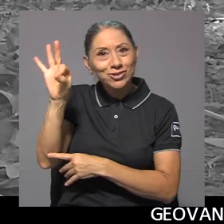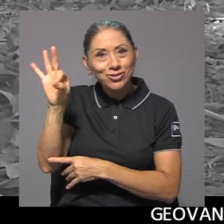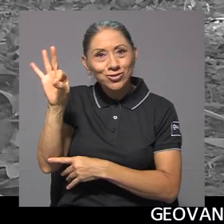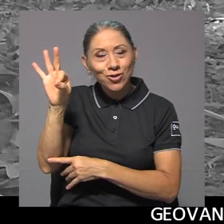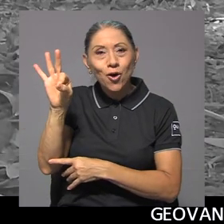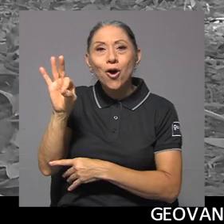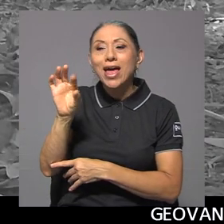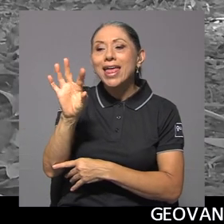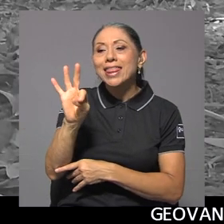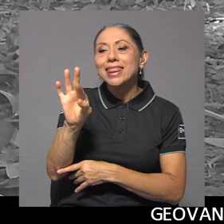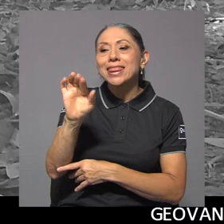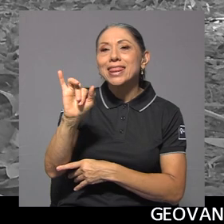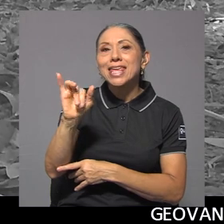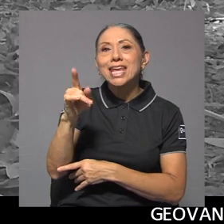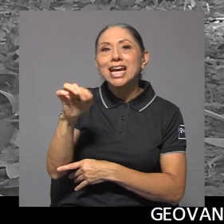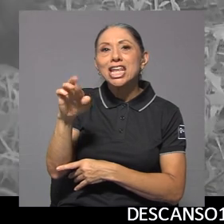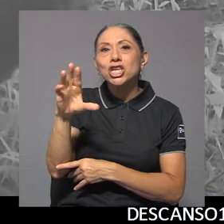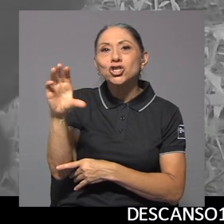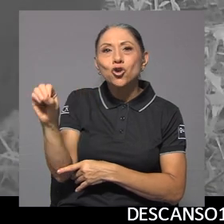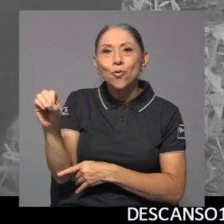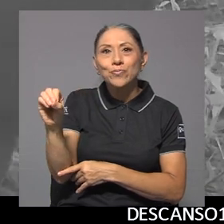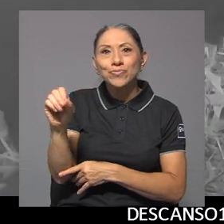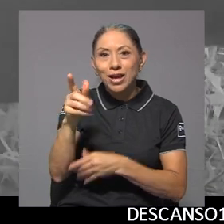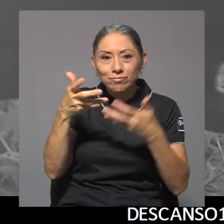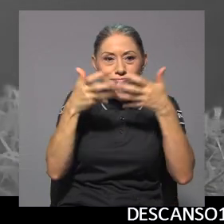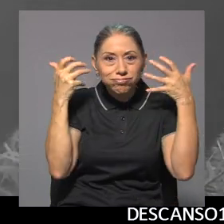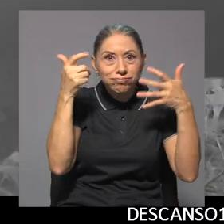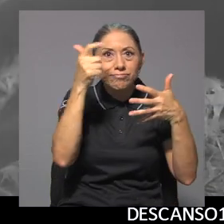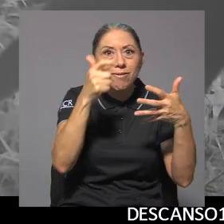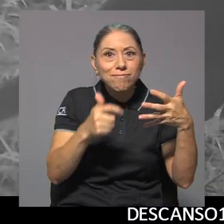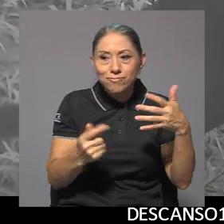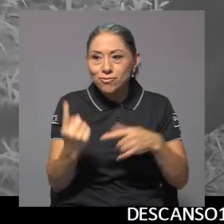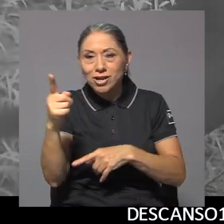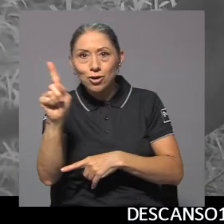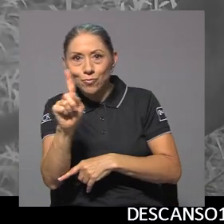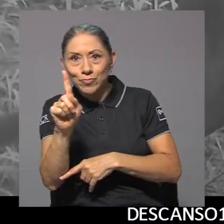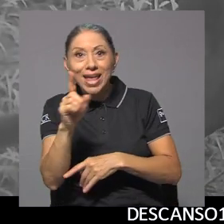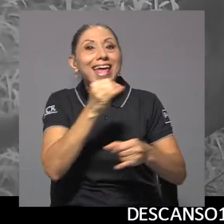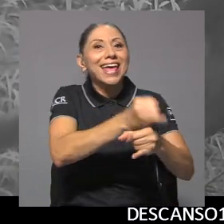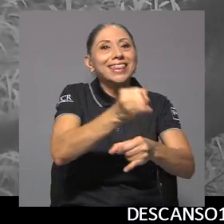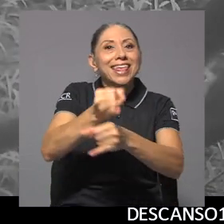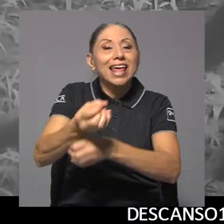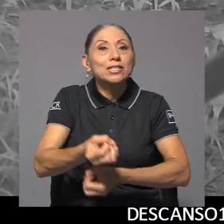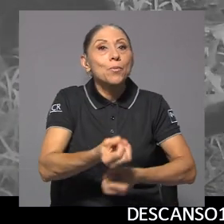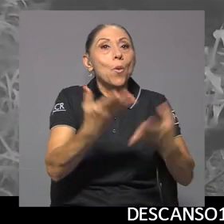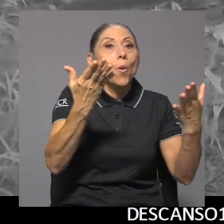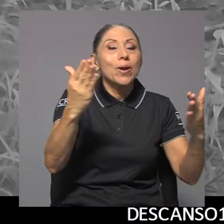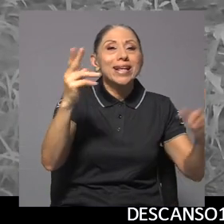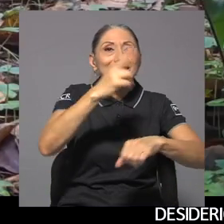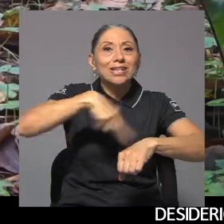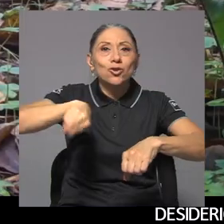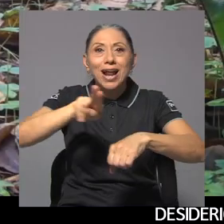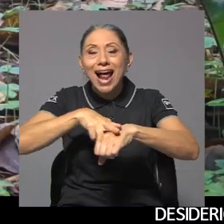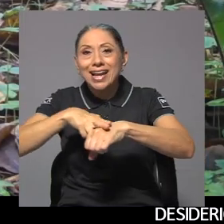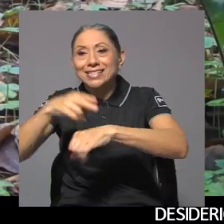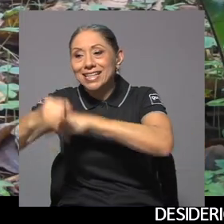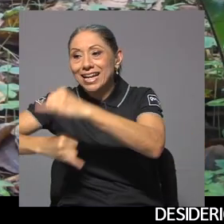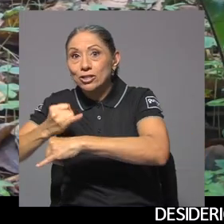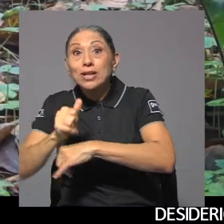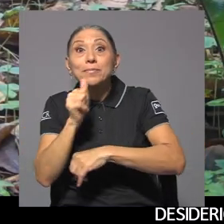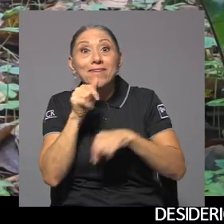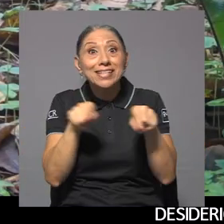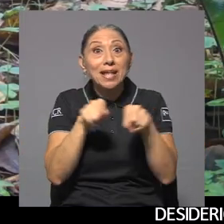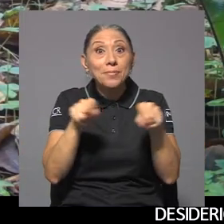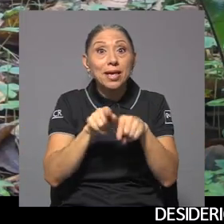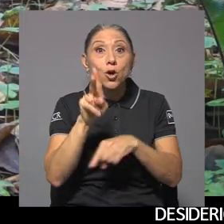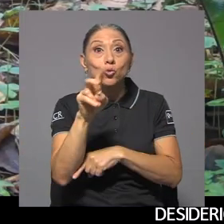el tigrillo o leopardo tigre. Diversas entidades públicas y privadas nacionales como internacionales, la sede del sur